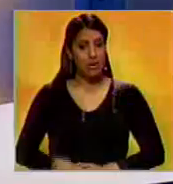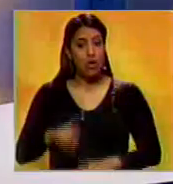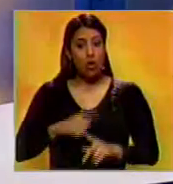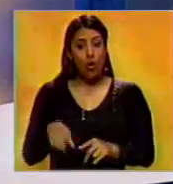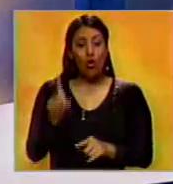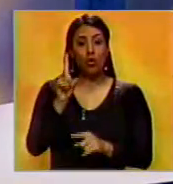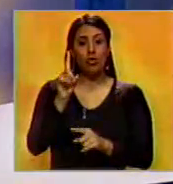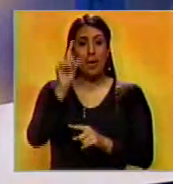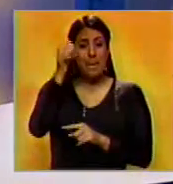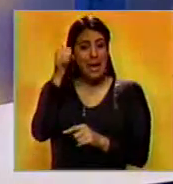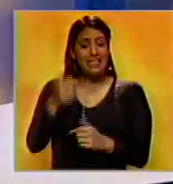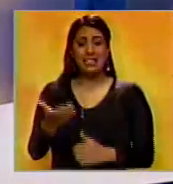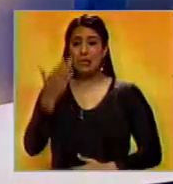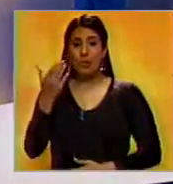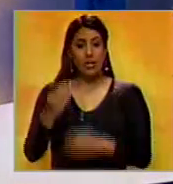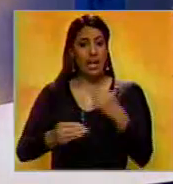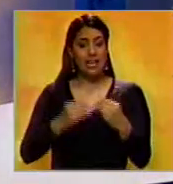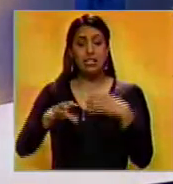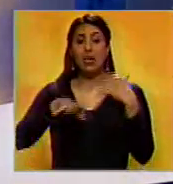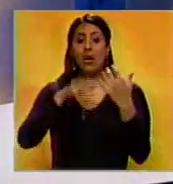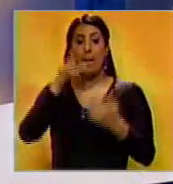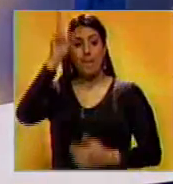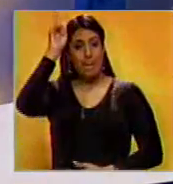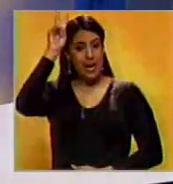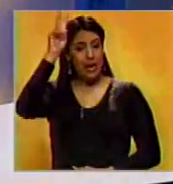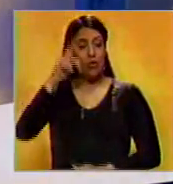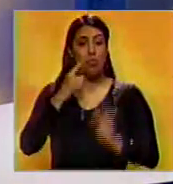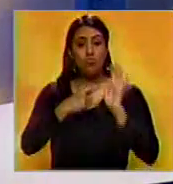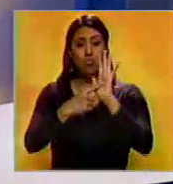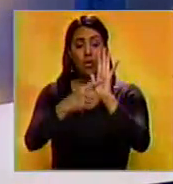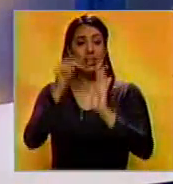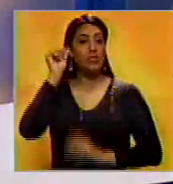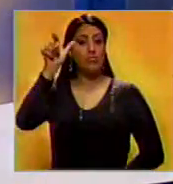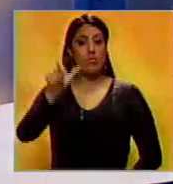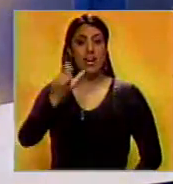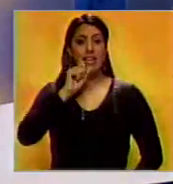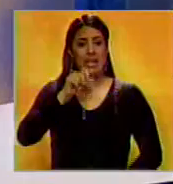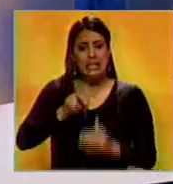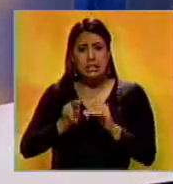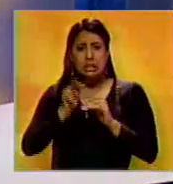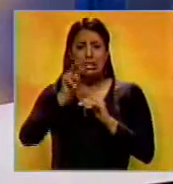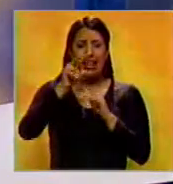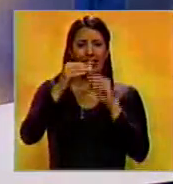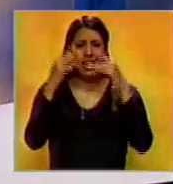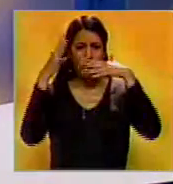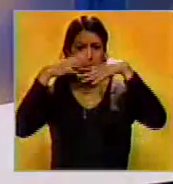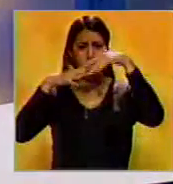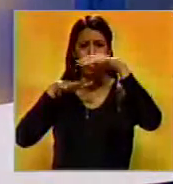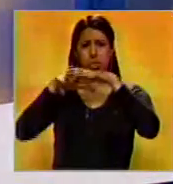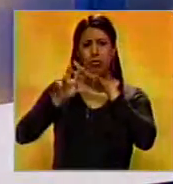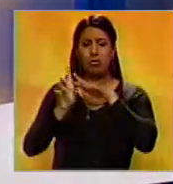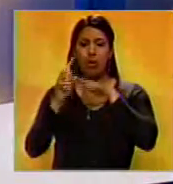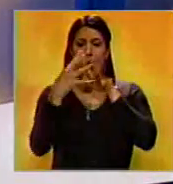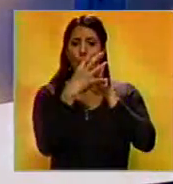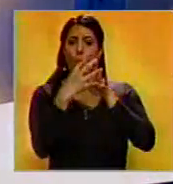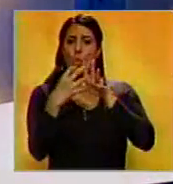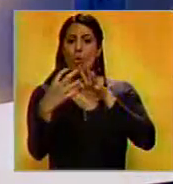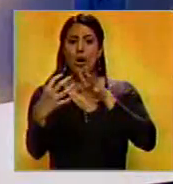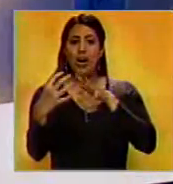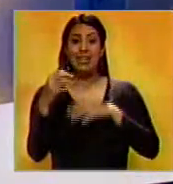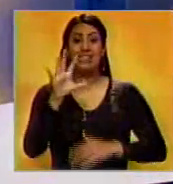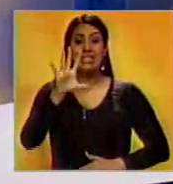Una de las escenas más impactantes de la tragedia de Perú muestra a Evangelina Chamorro saliendo del lodo y las piedras tras ser arrastrada